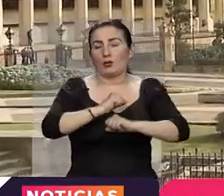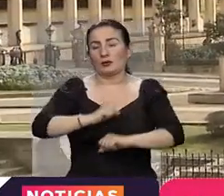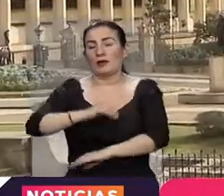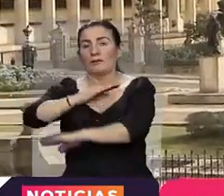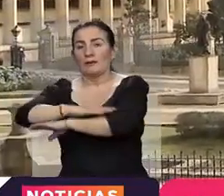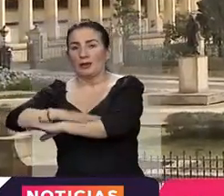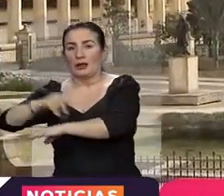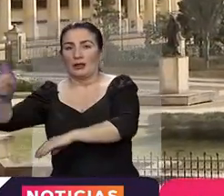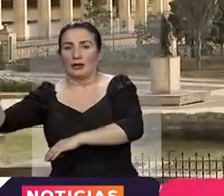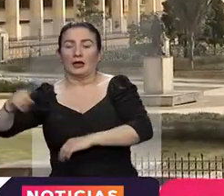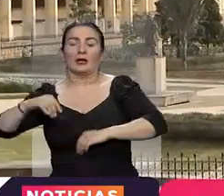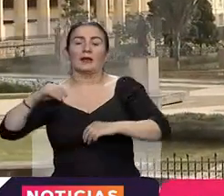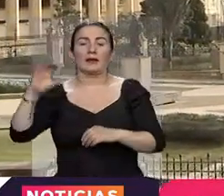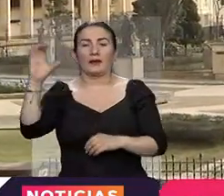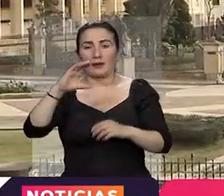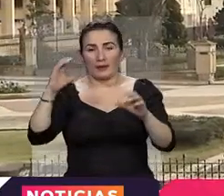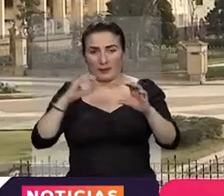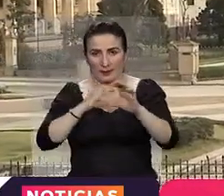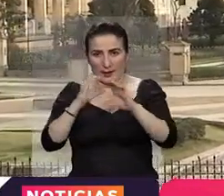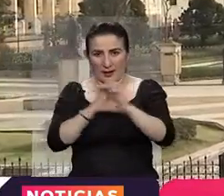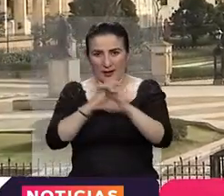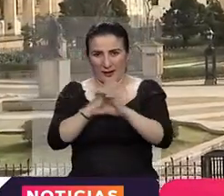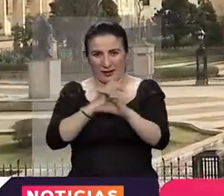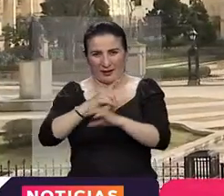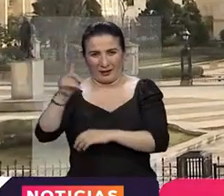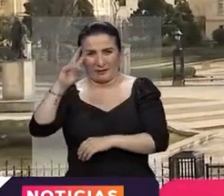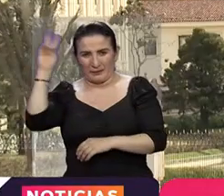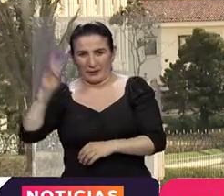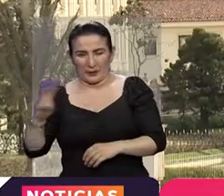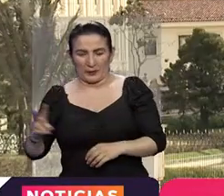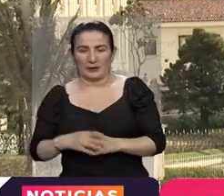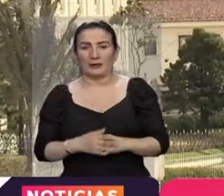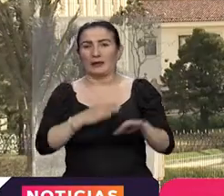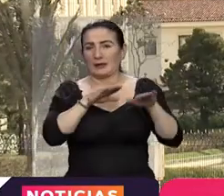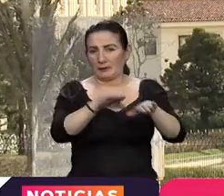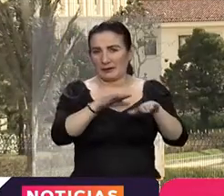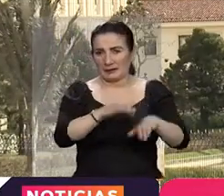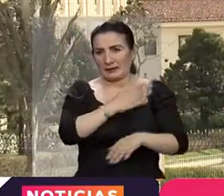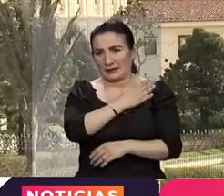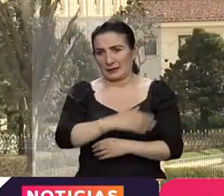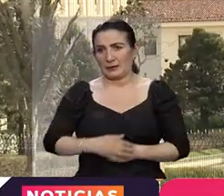El ex senador Armando Benedetti será nuestro representante diplomático.